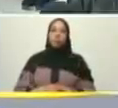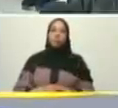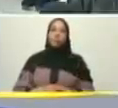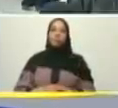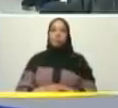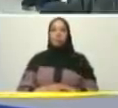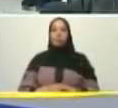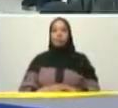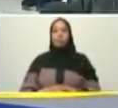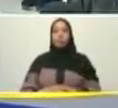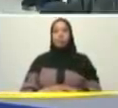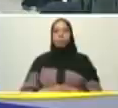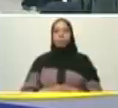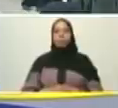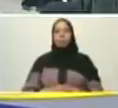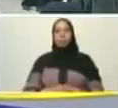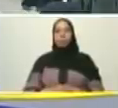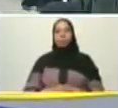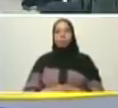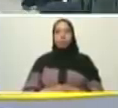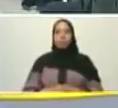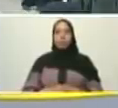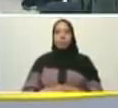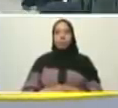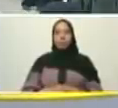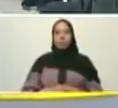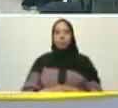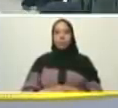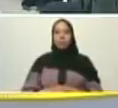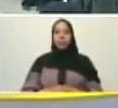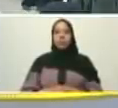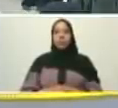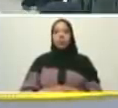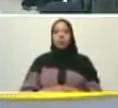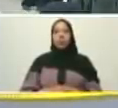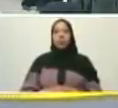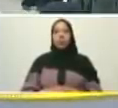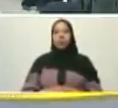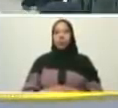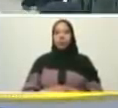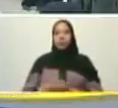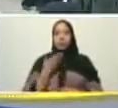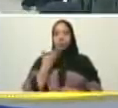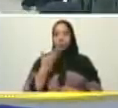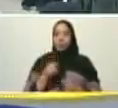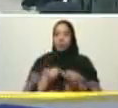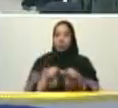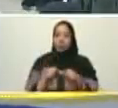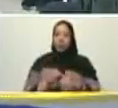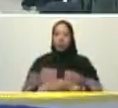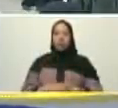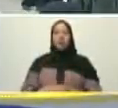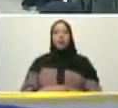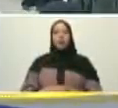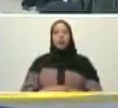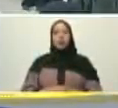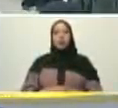adelante bueno mi comandante adelante bueno mi comandante adelante